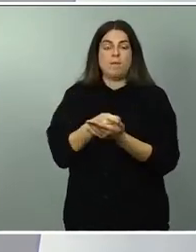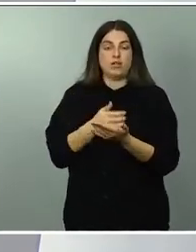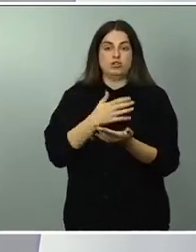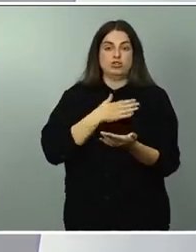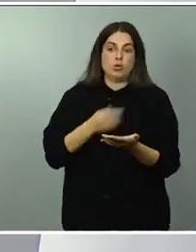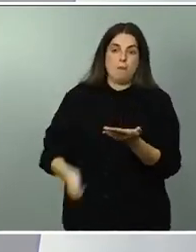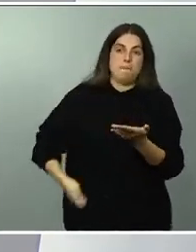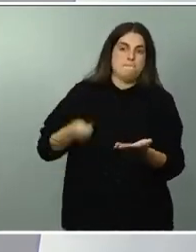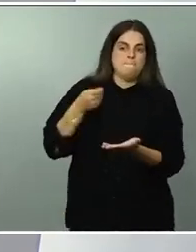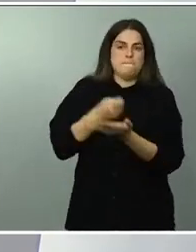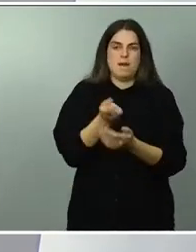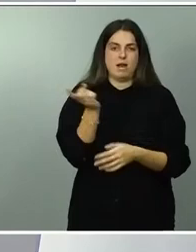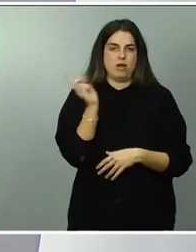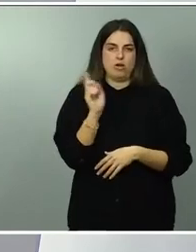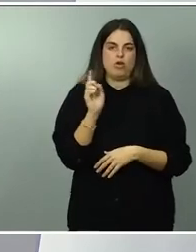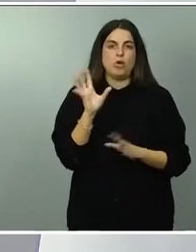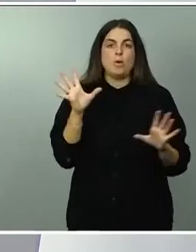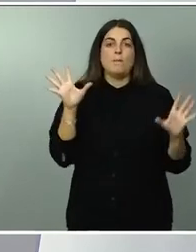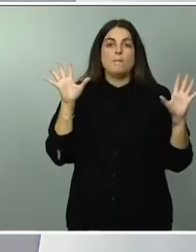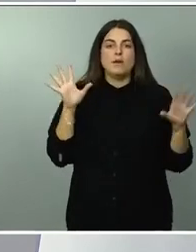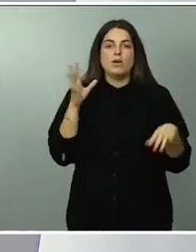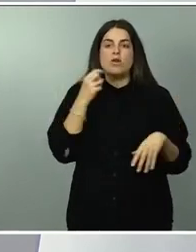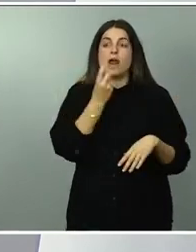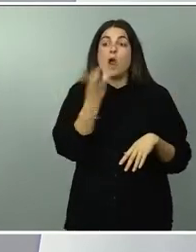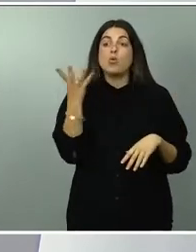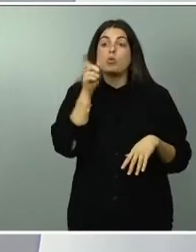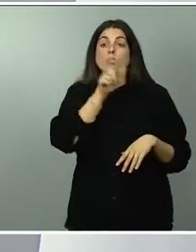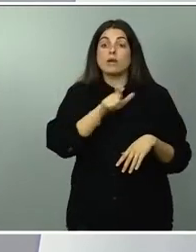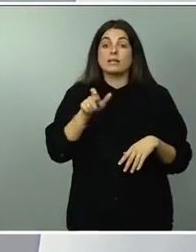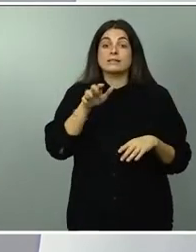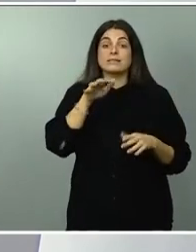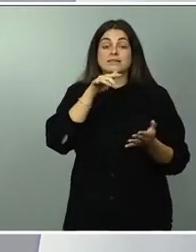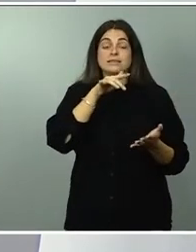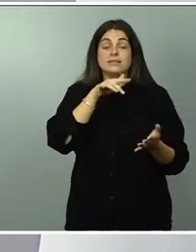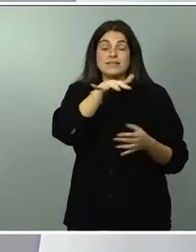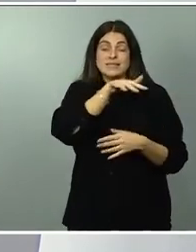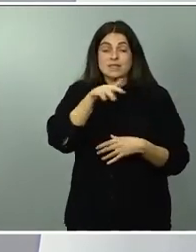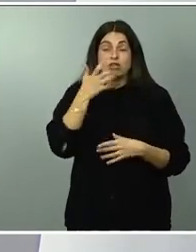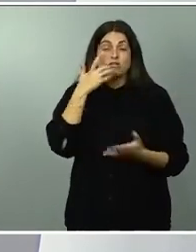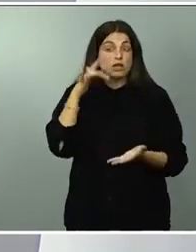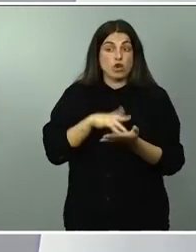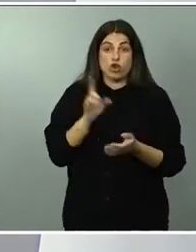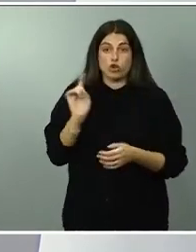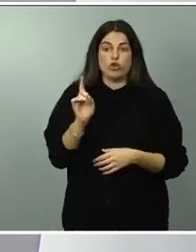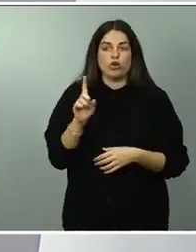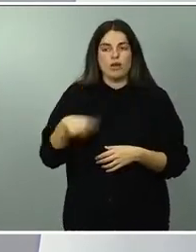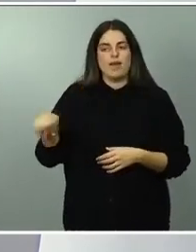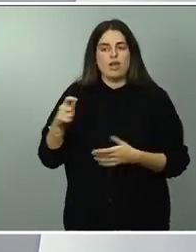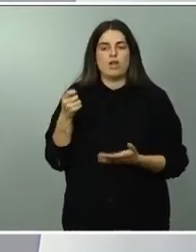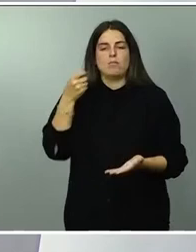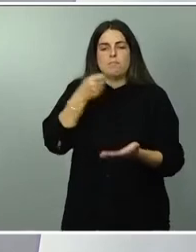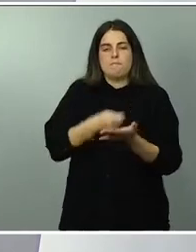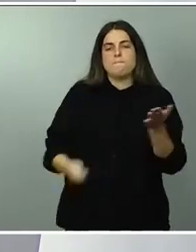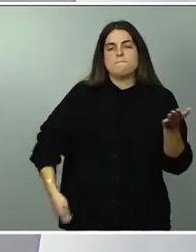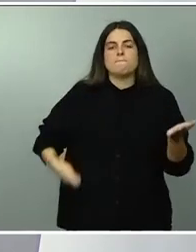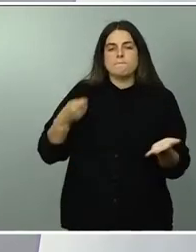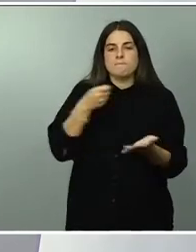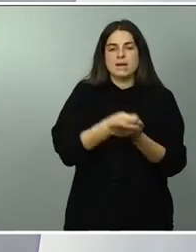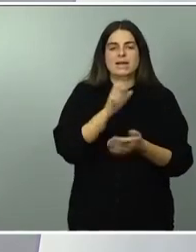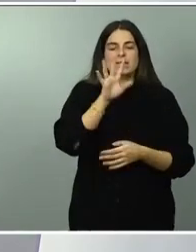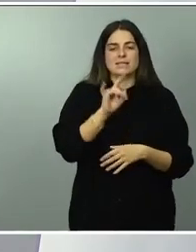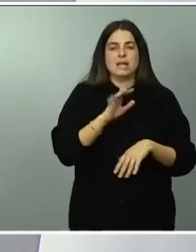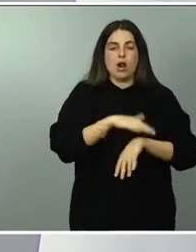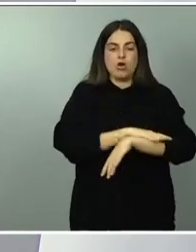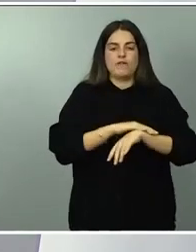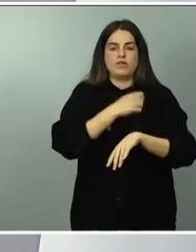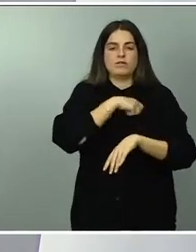pero en aquellos sitios donde eso no ocurra pues tendrán que hacer frente y pagarlo al gobierno de España como